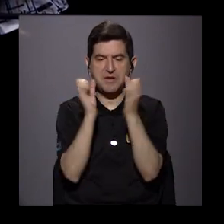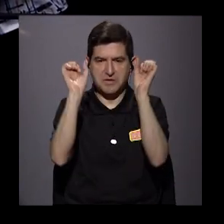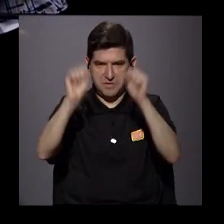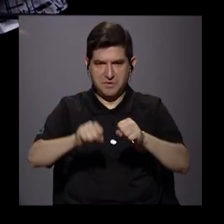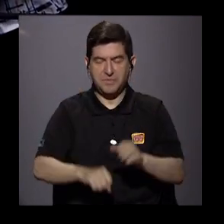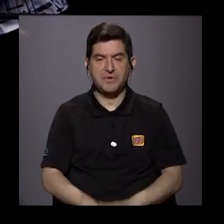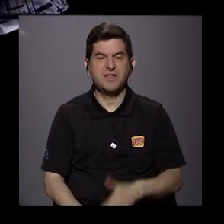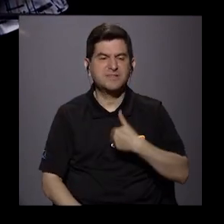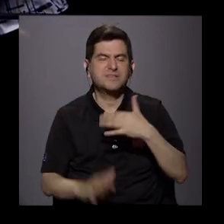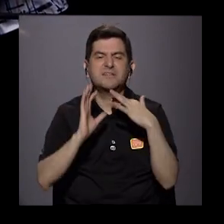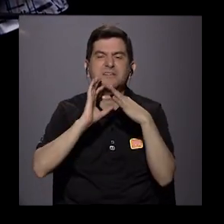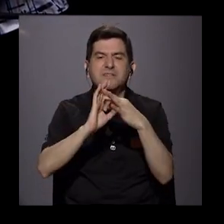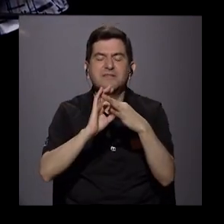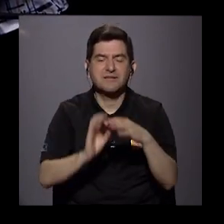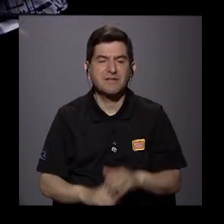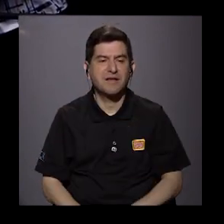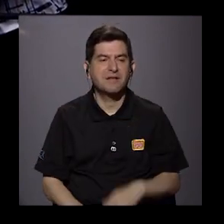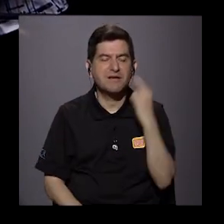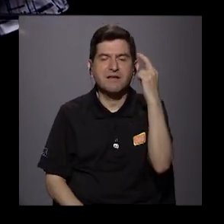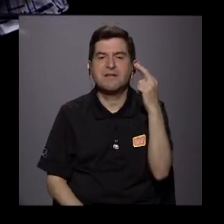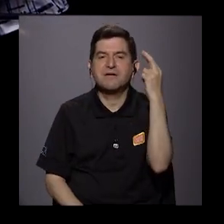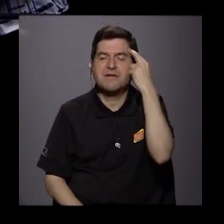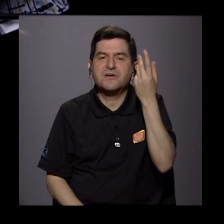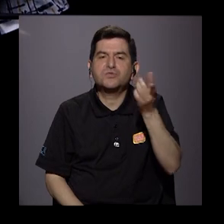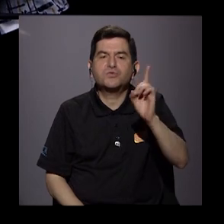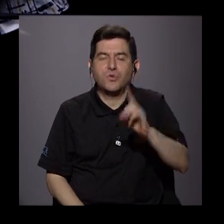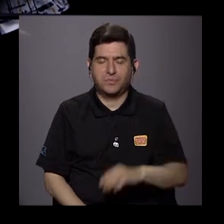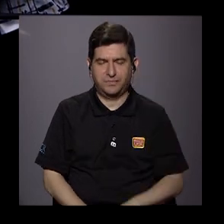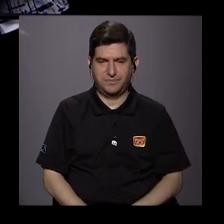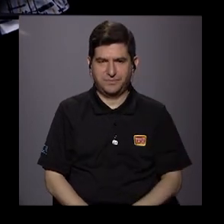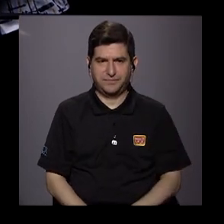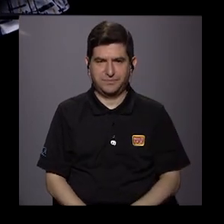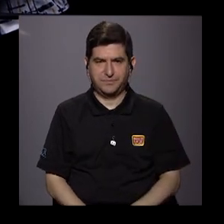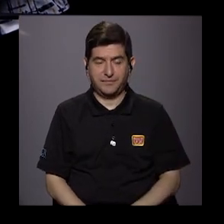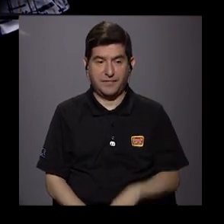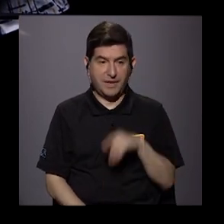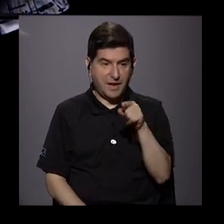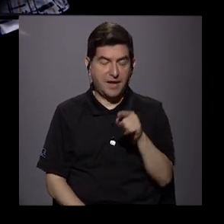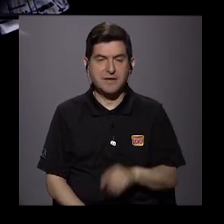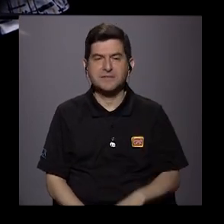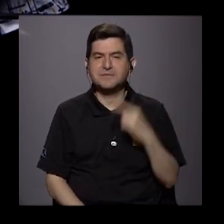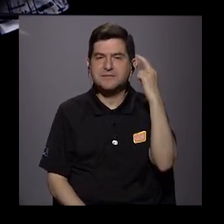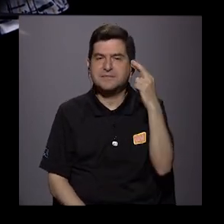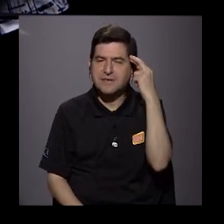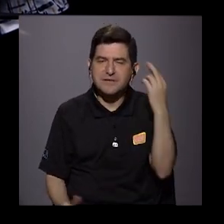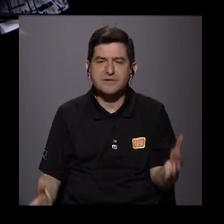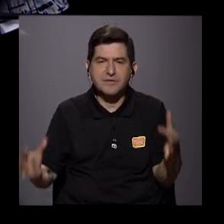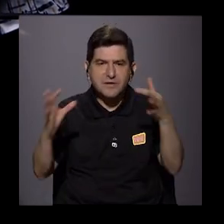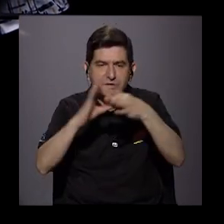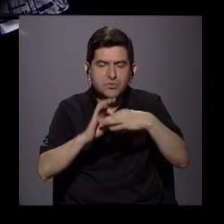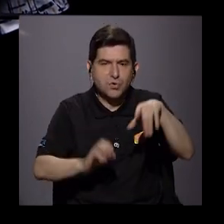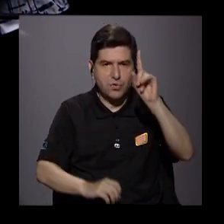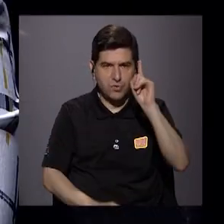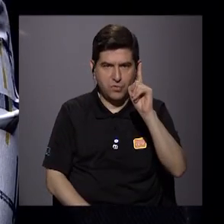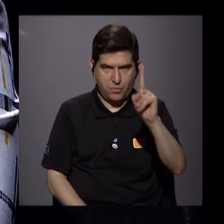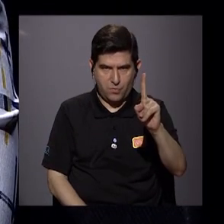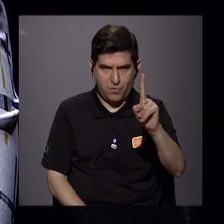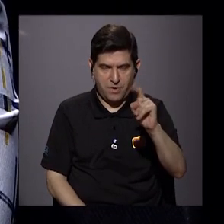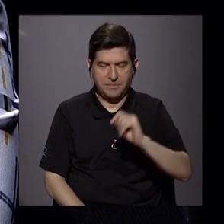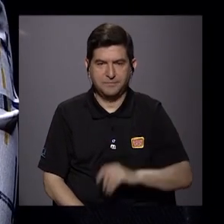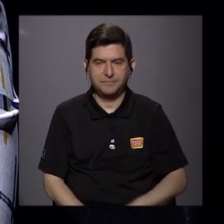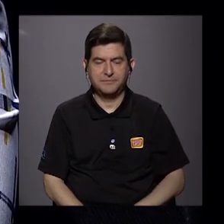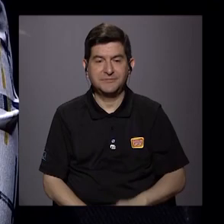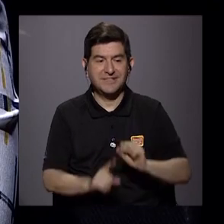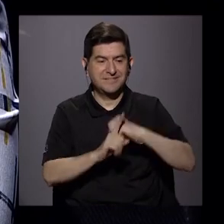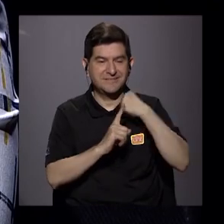precisamente tienen que ver en cuáles son esas causas, ¿verdad? Y esas categorías o causas tienen que ver, una, que es